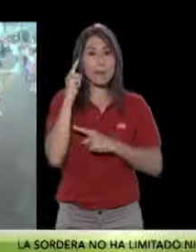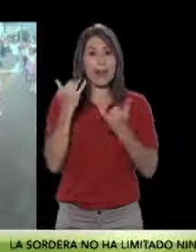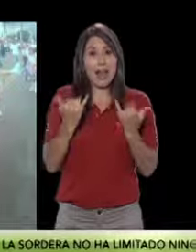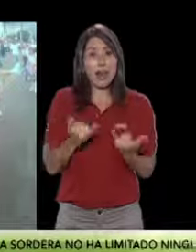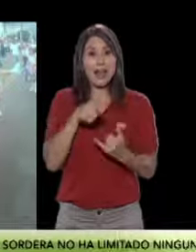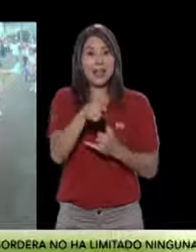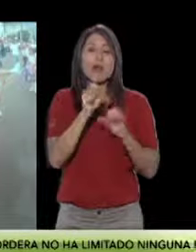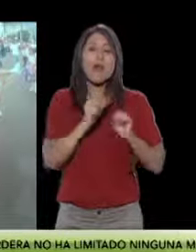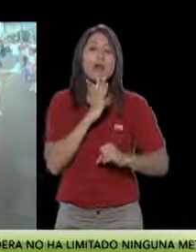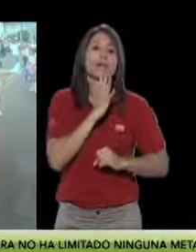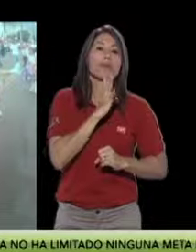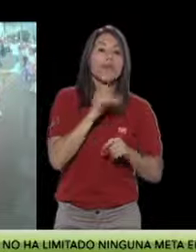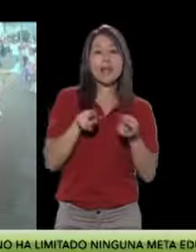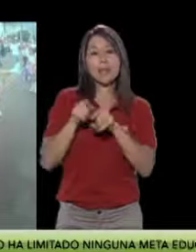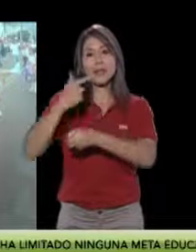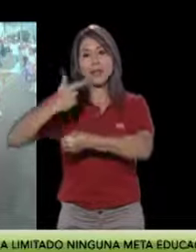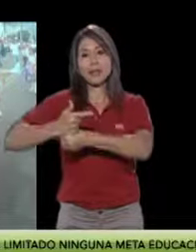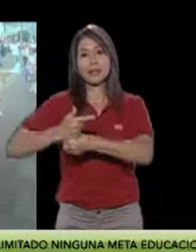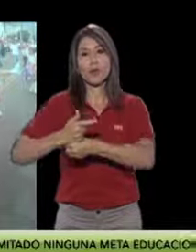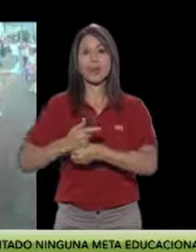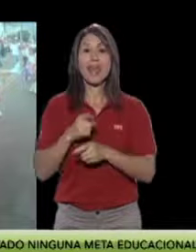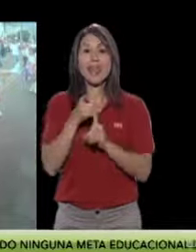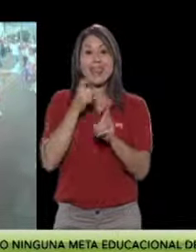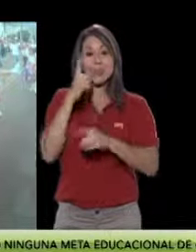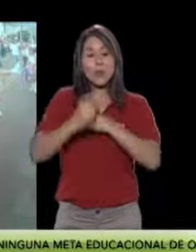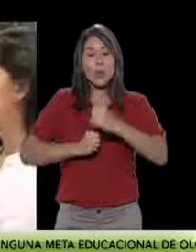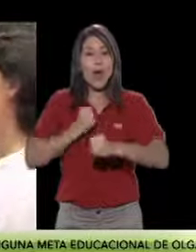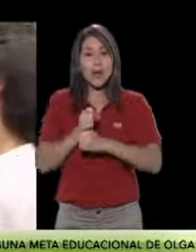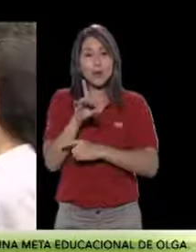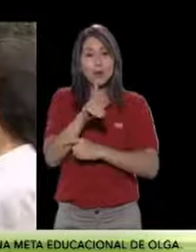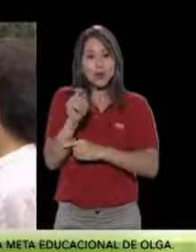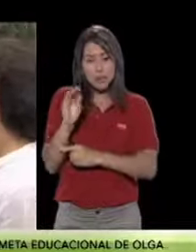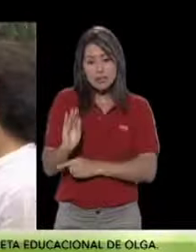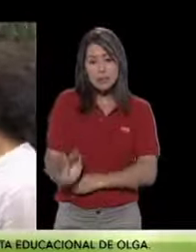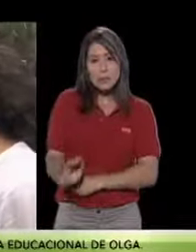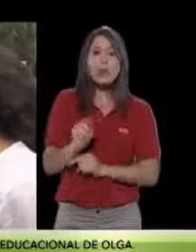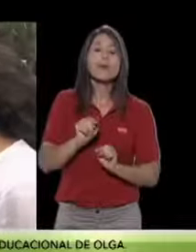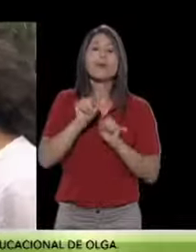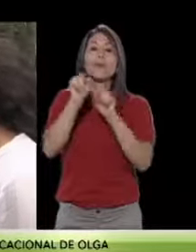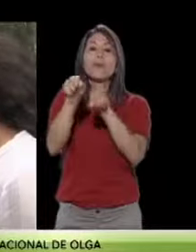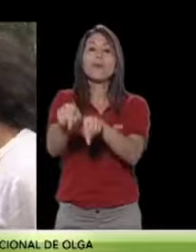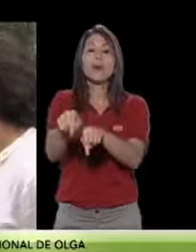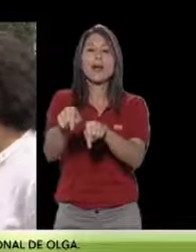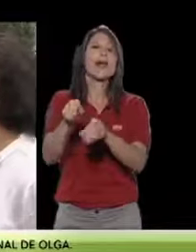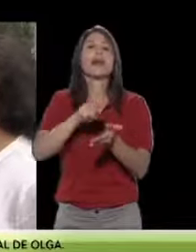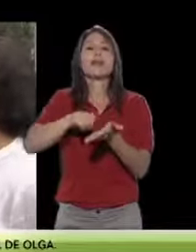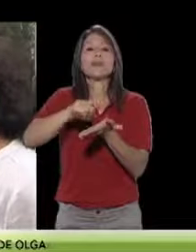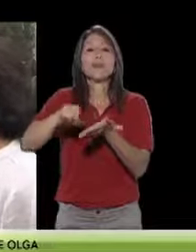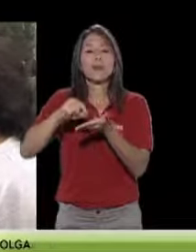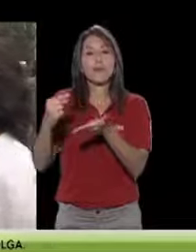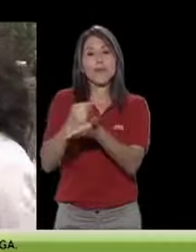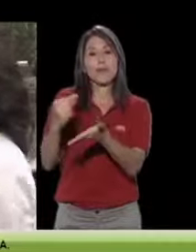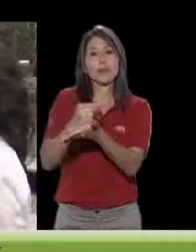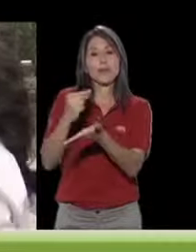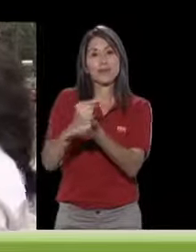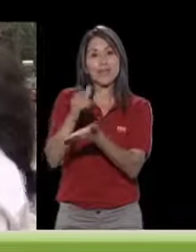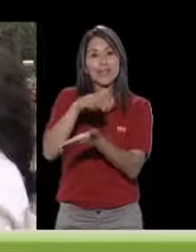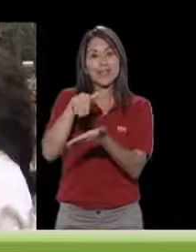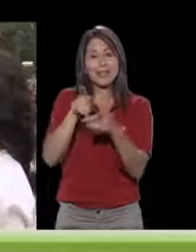y en Lesco. Olga asistió desde el año y ocho meses al Centro de Educación Especial Fernando Centeno Güell,